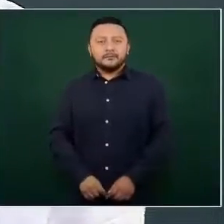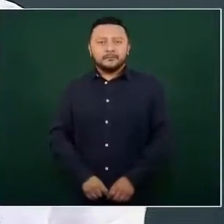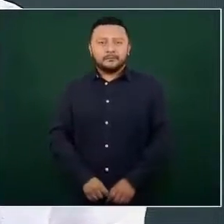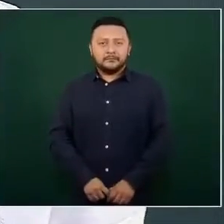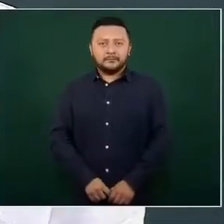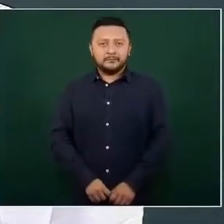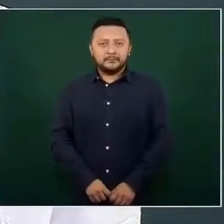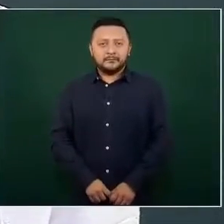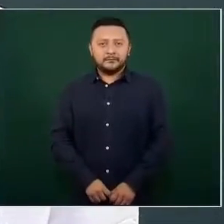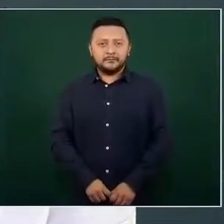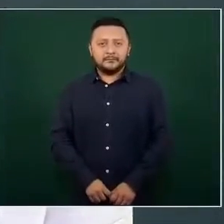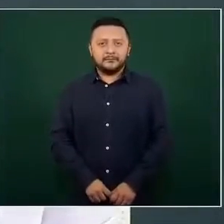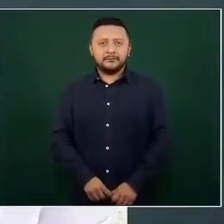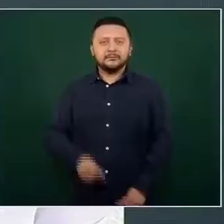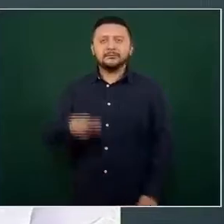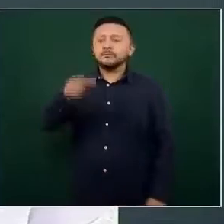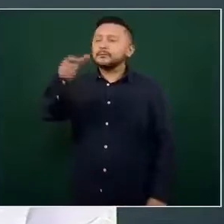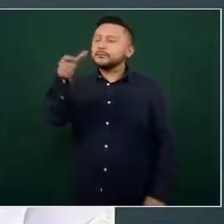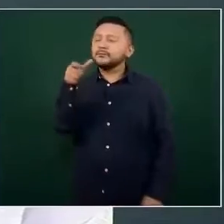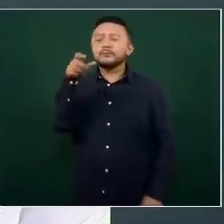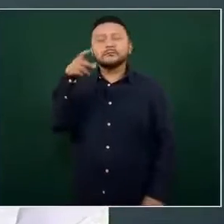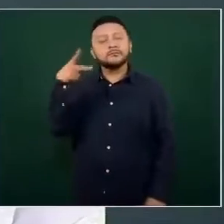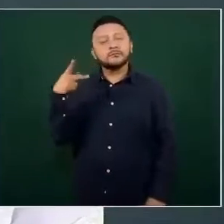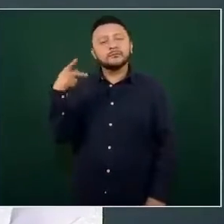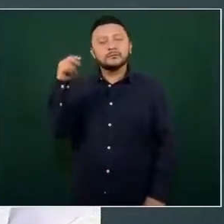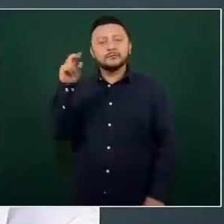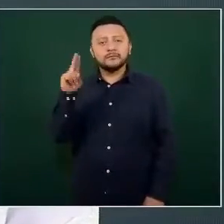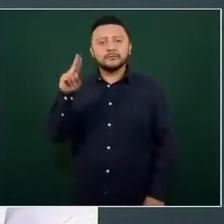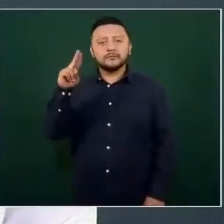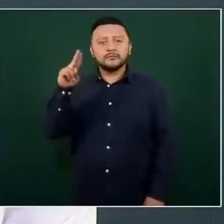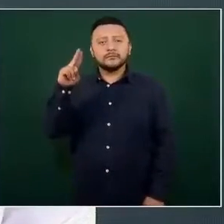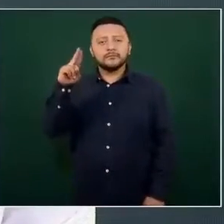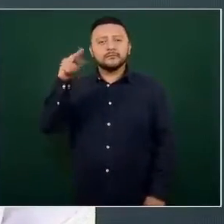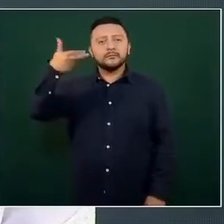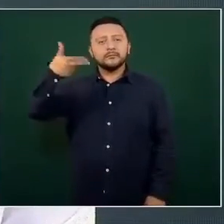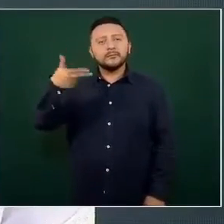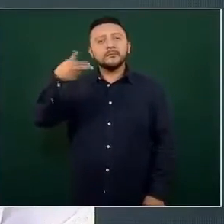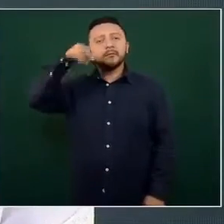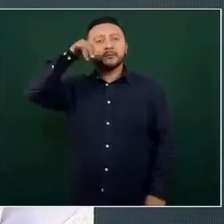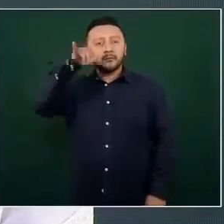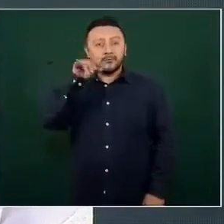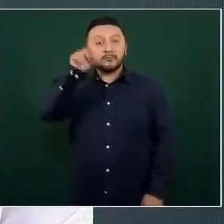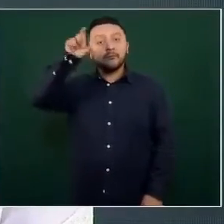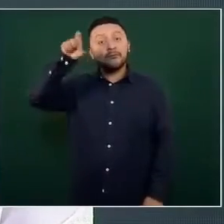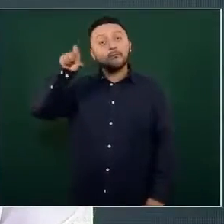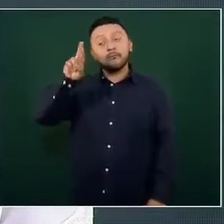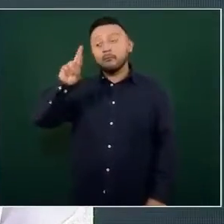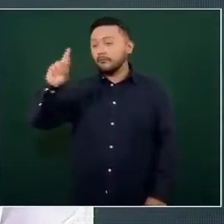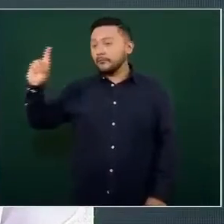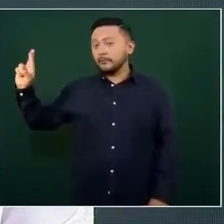Espujil, los límites con Quintana Roo,